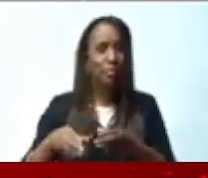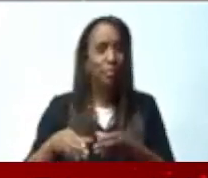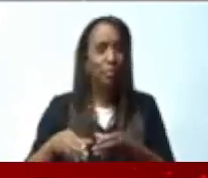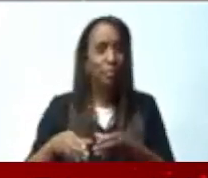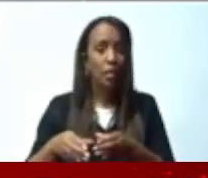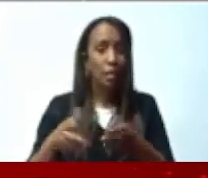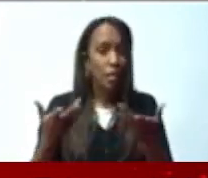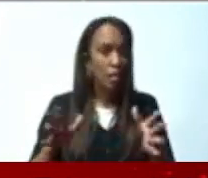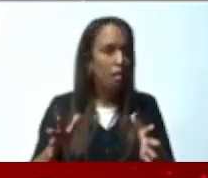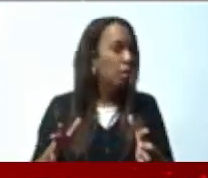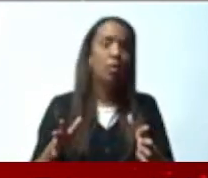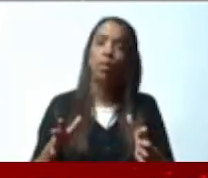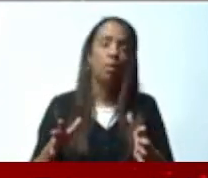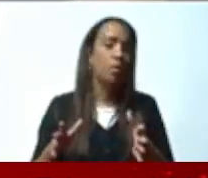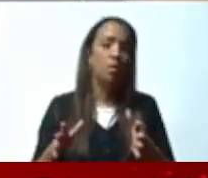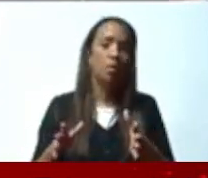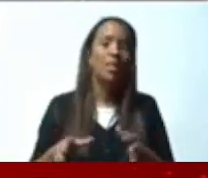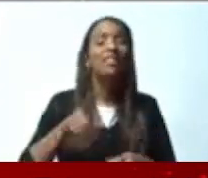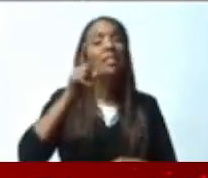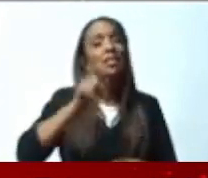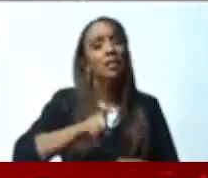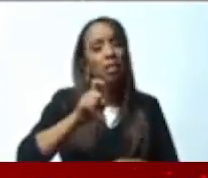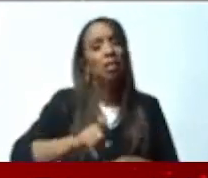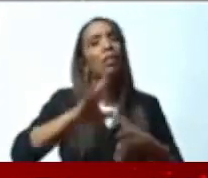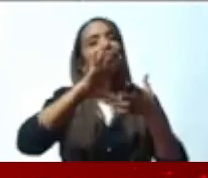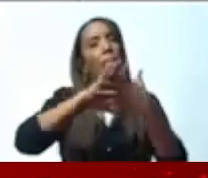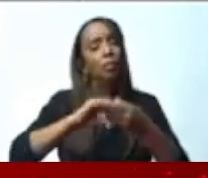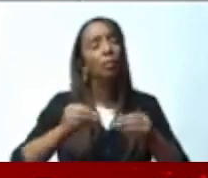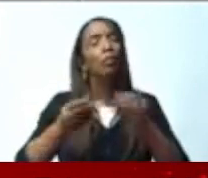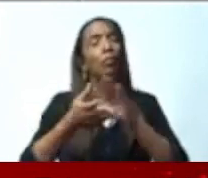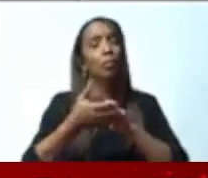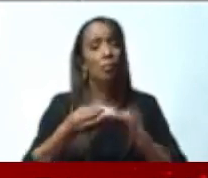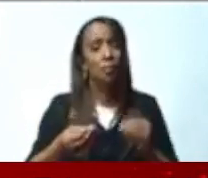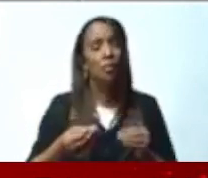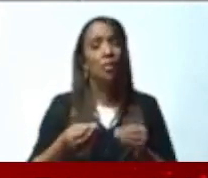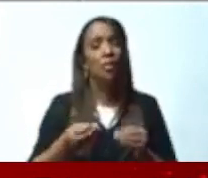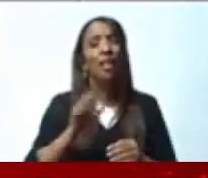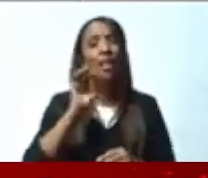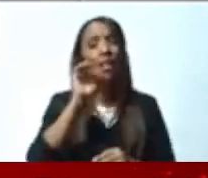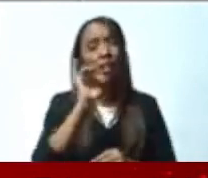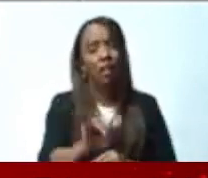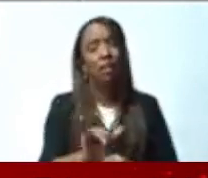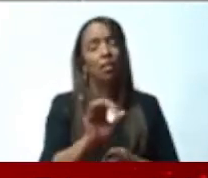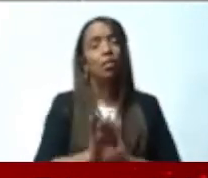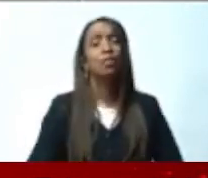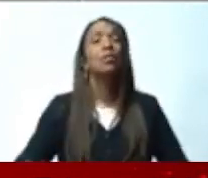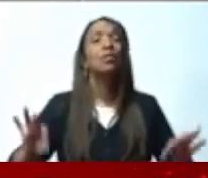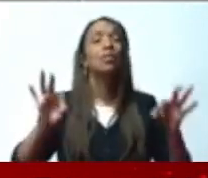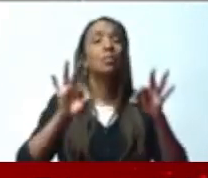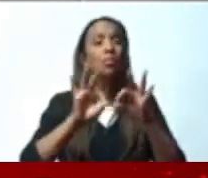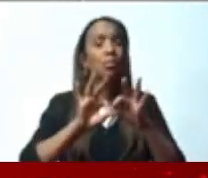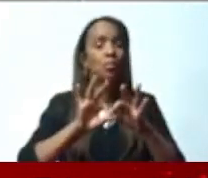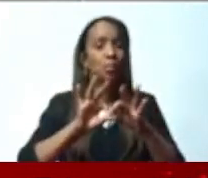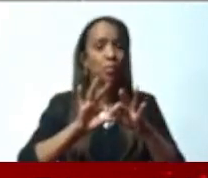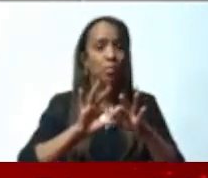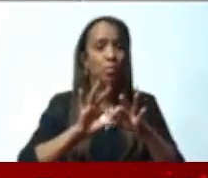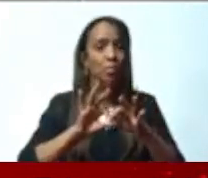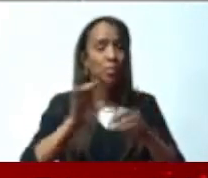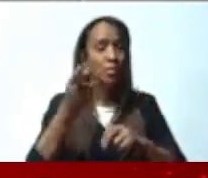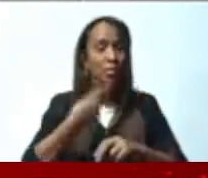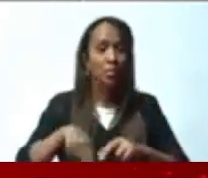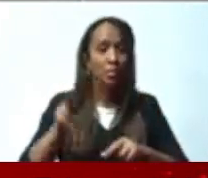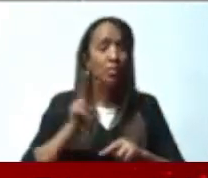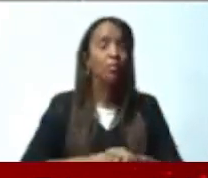interés nacional no solamente son los ricos y las élites económicas en la República Dominicana. El interés